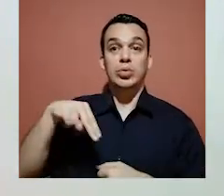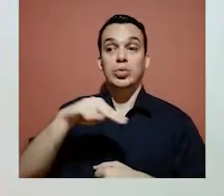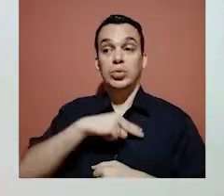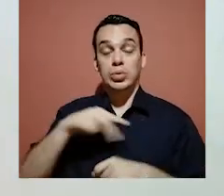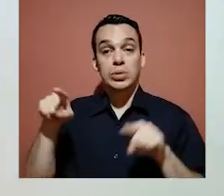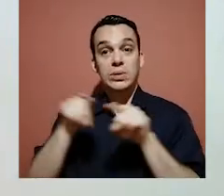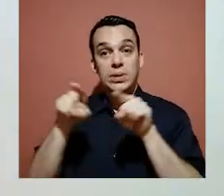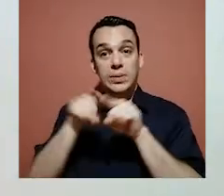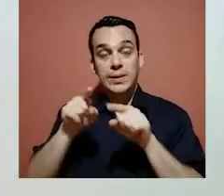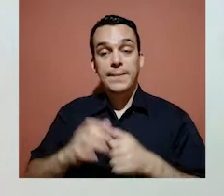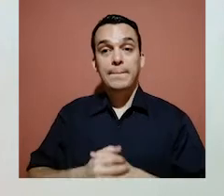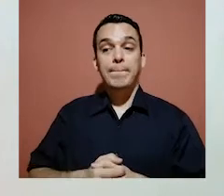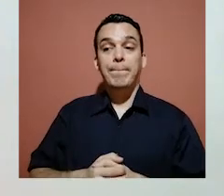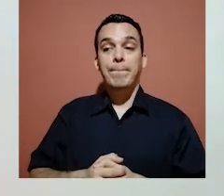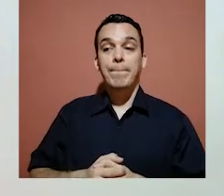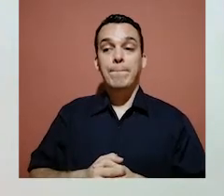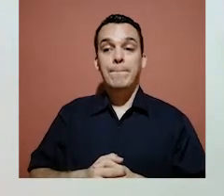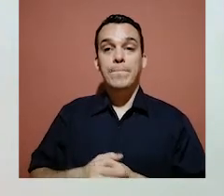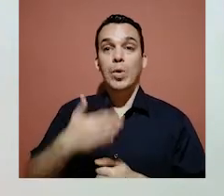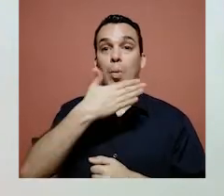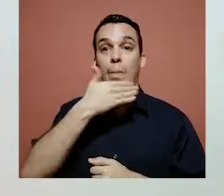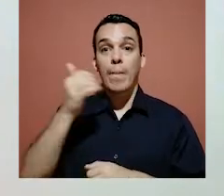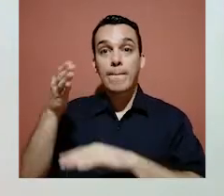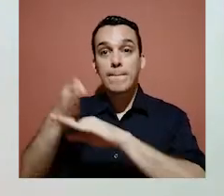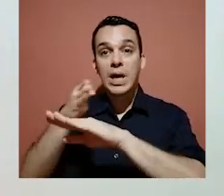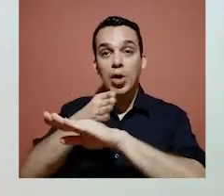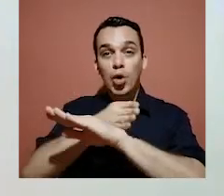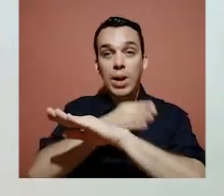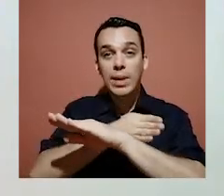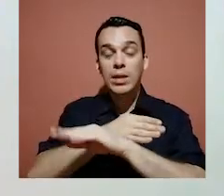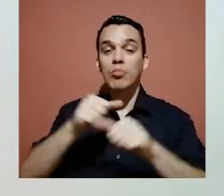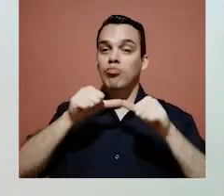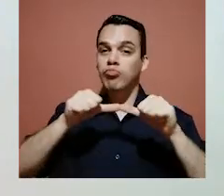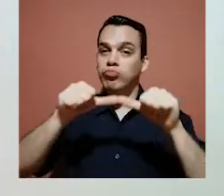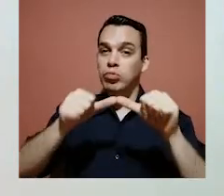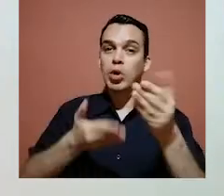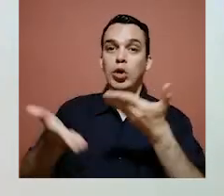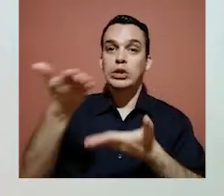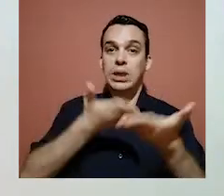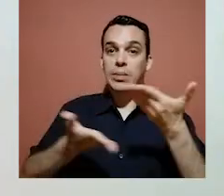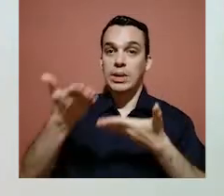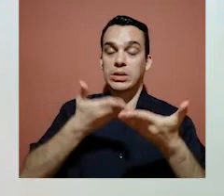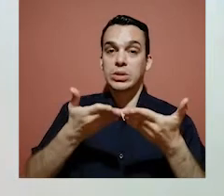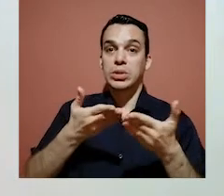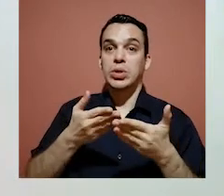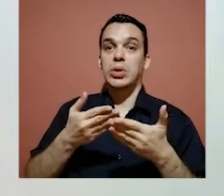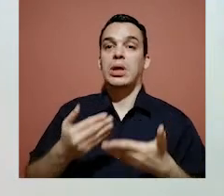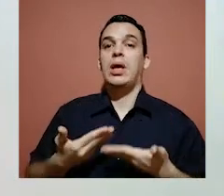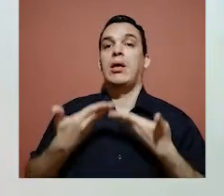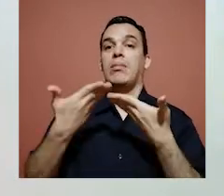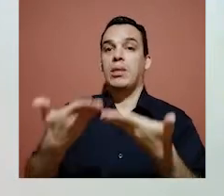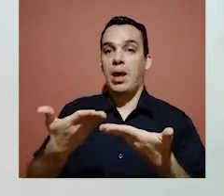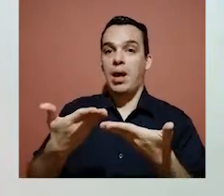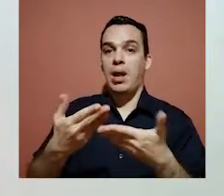Procuramos siempre también tener un mejoramiento o el mejoramiento continuo de los servicios que